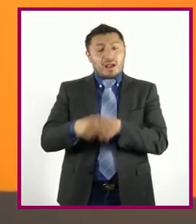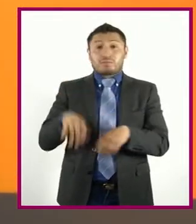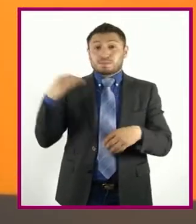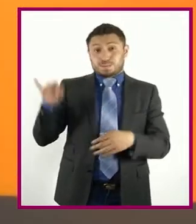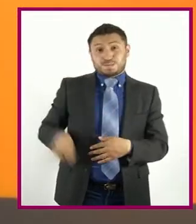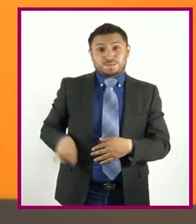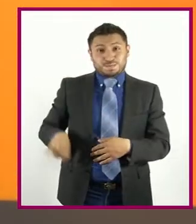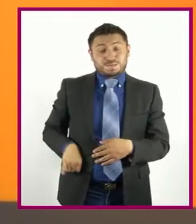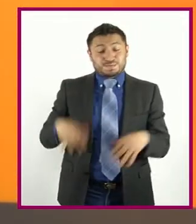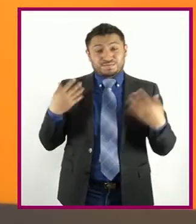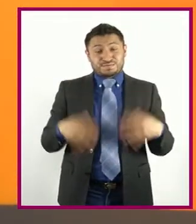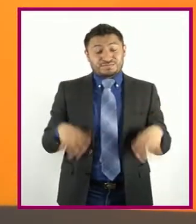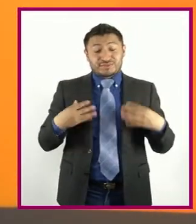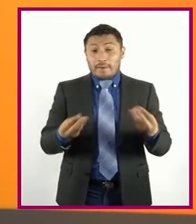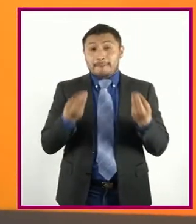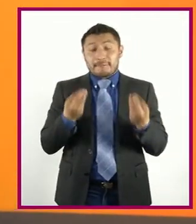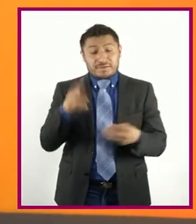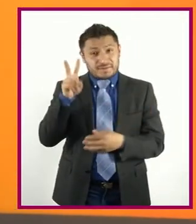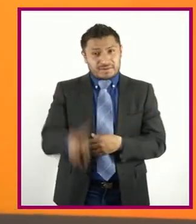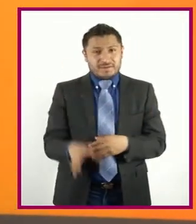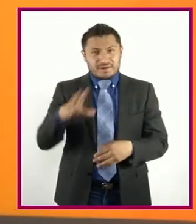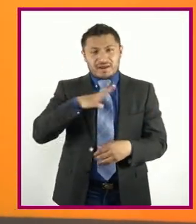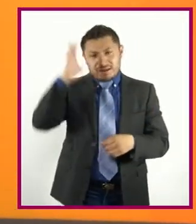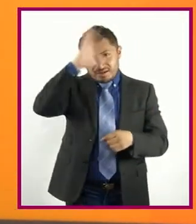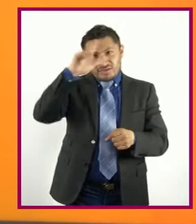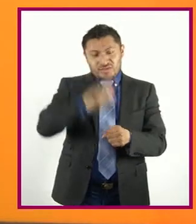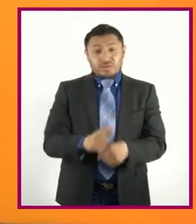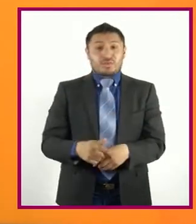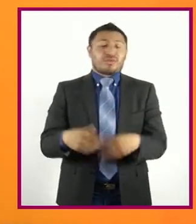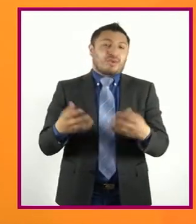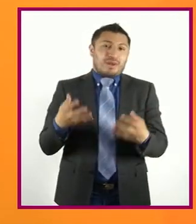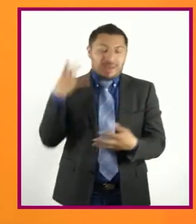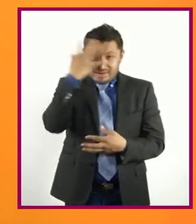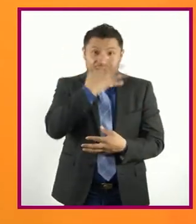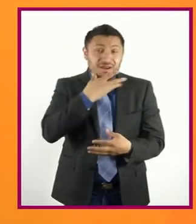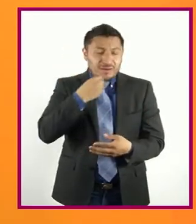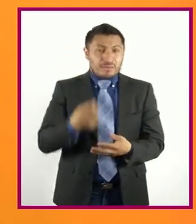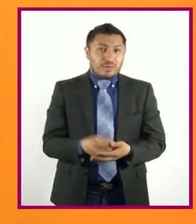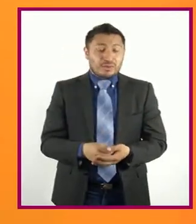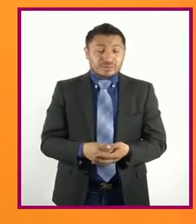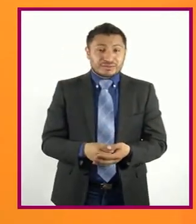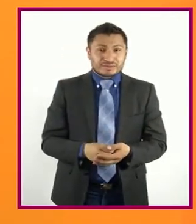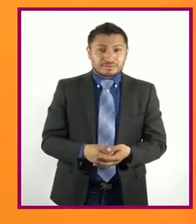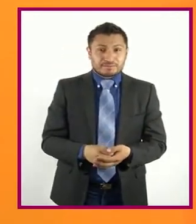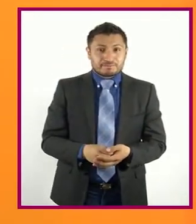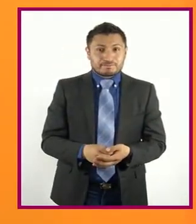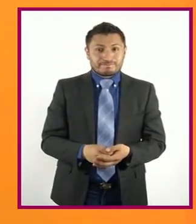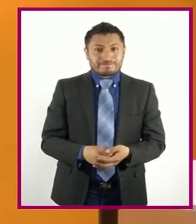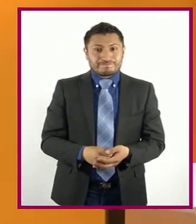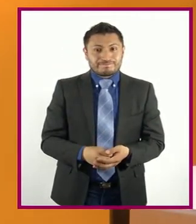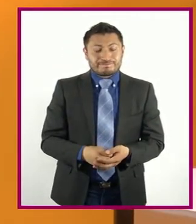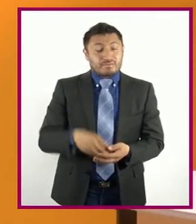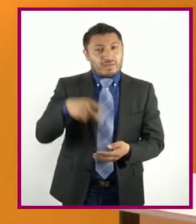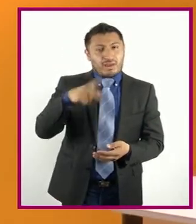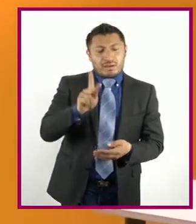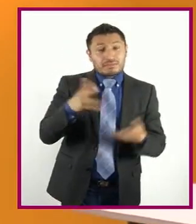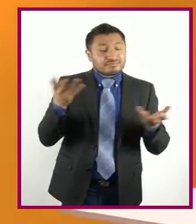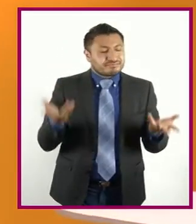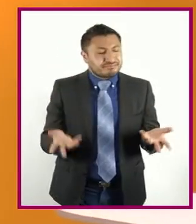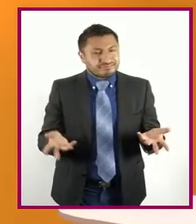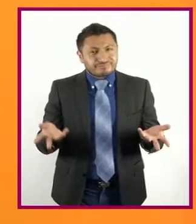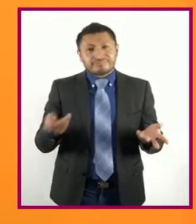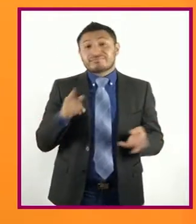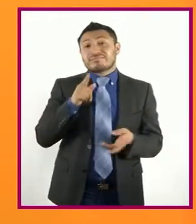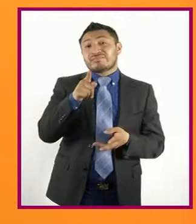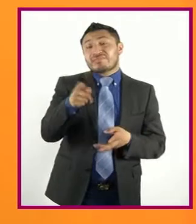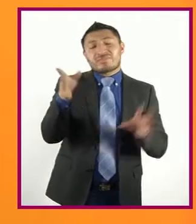interesante Con una cultura Muy rica Pero A ver Cu